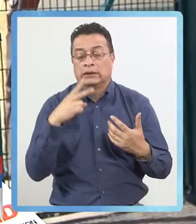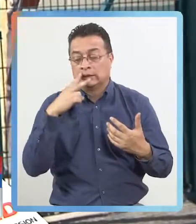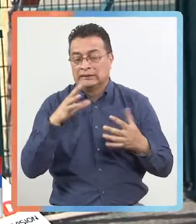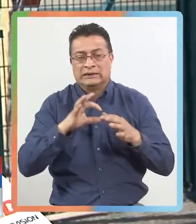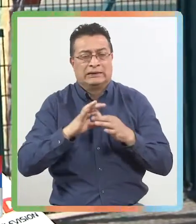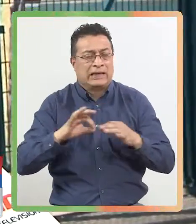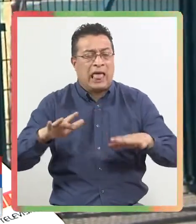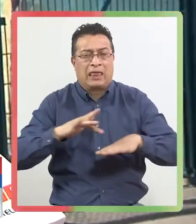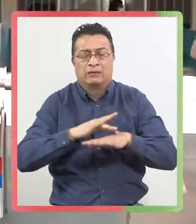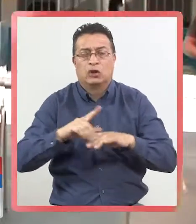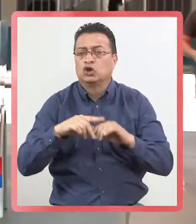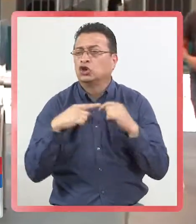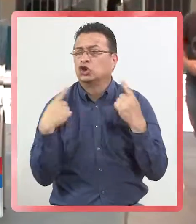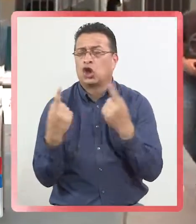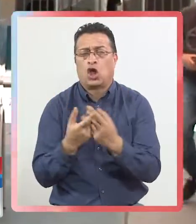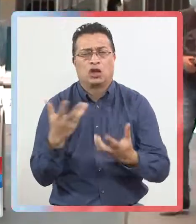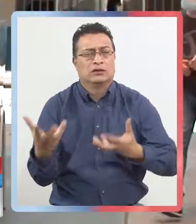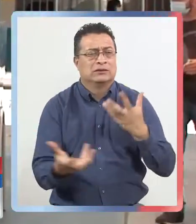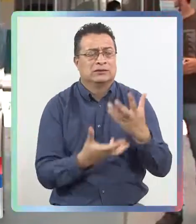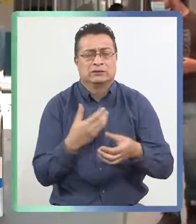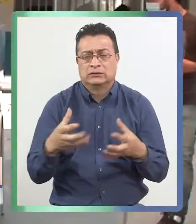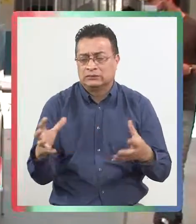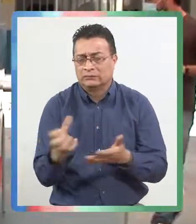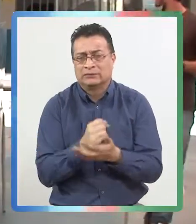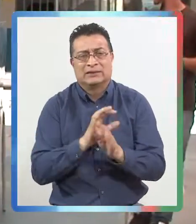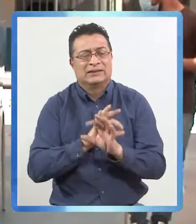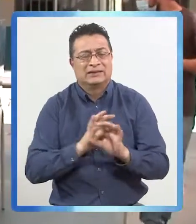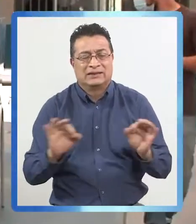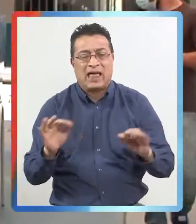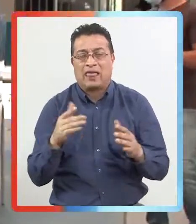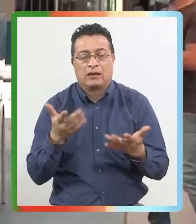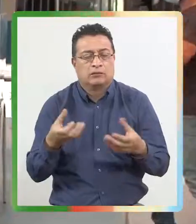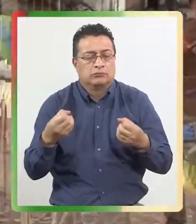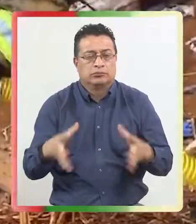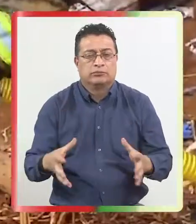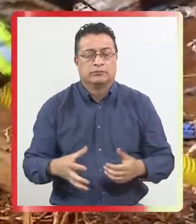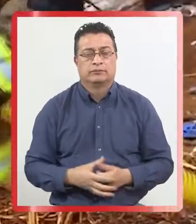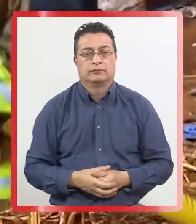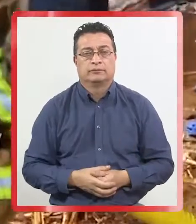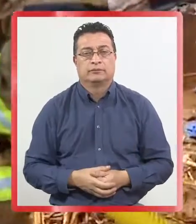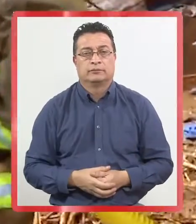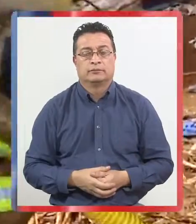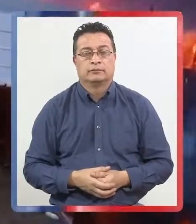porque nos quedamos sin nada. Todo se ha quemado, todos no hemos recuperado nada, con la ropa pues está.